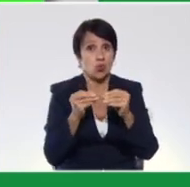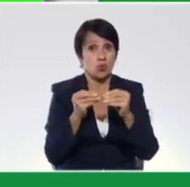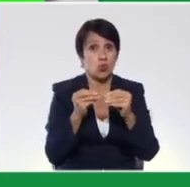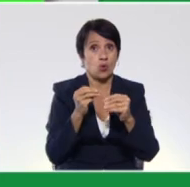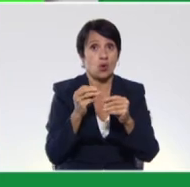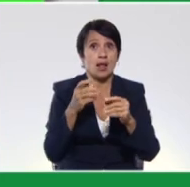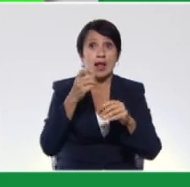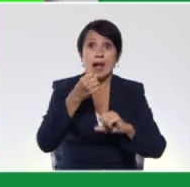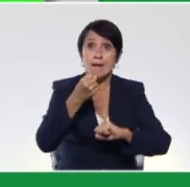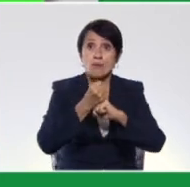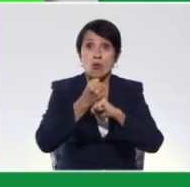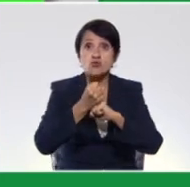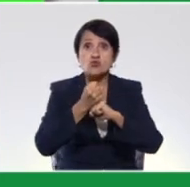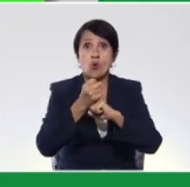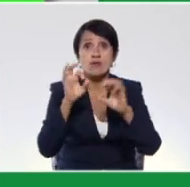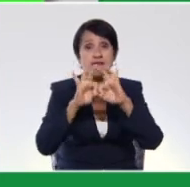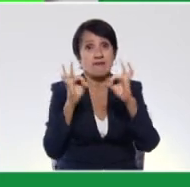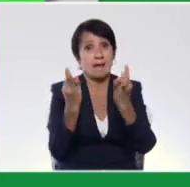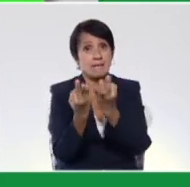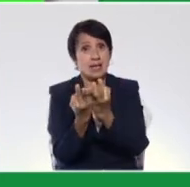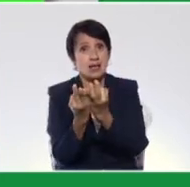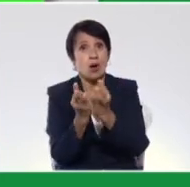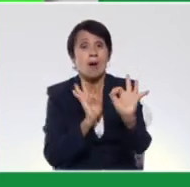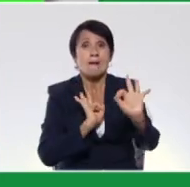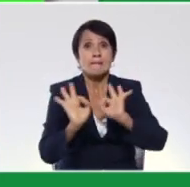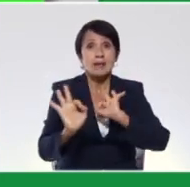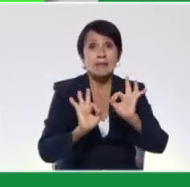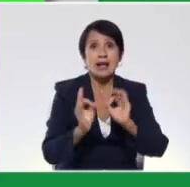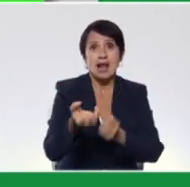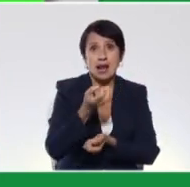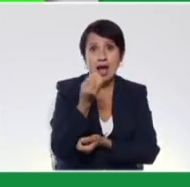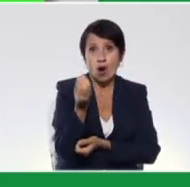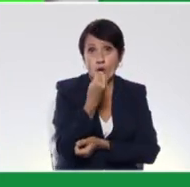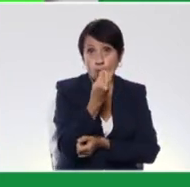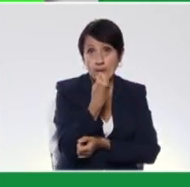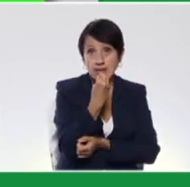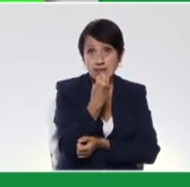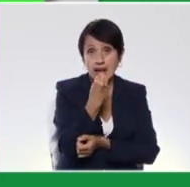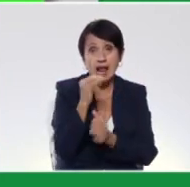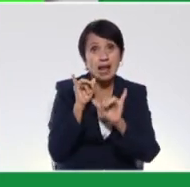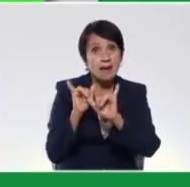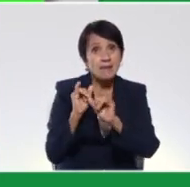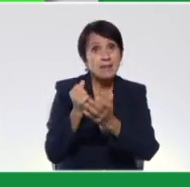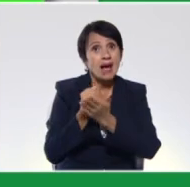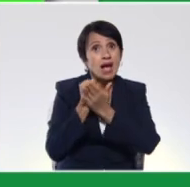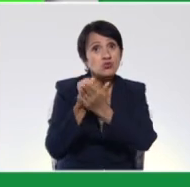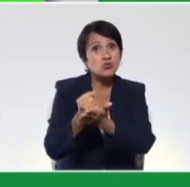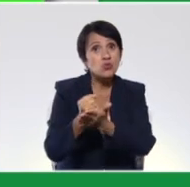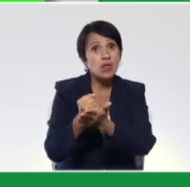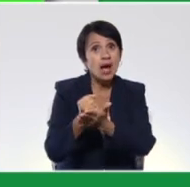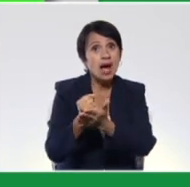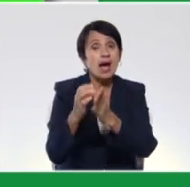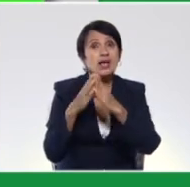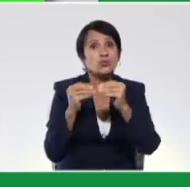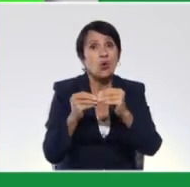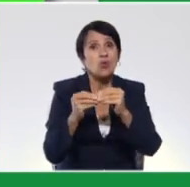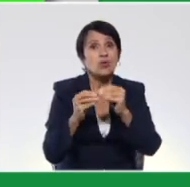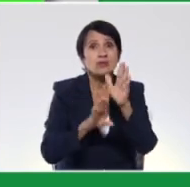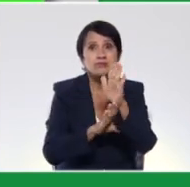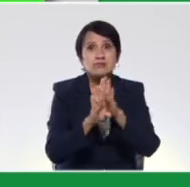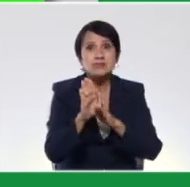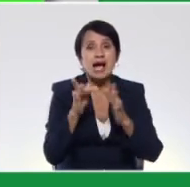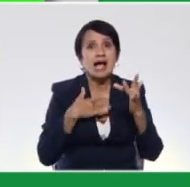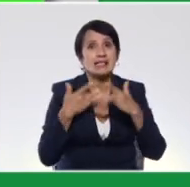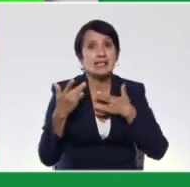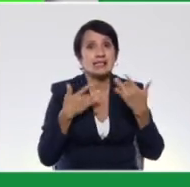miembros familiares, o bien de preparar la comida con la mínima ayuda posible a fin de lograr las